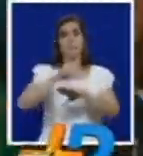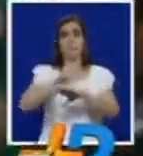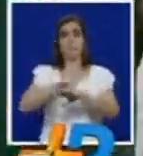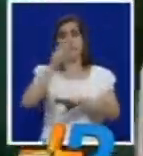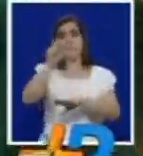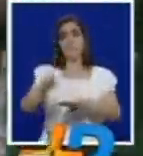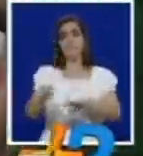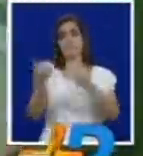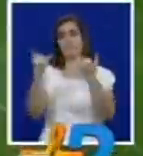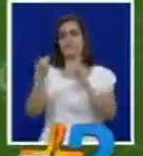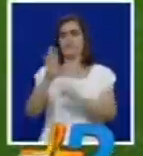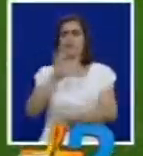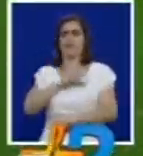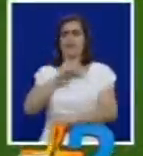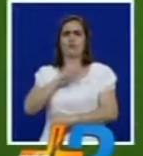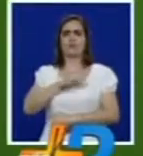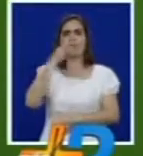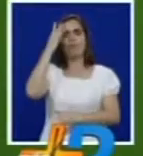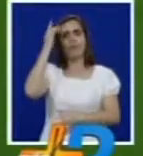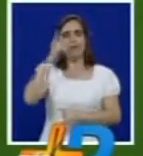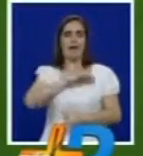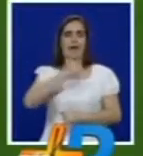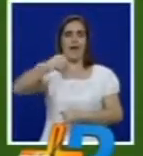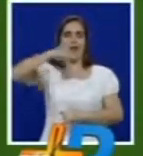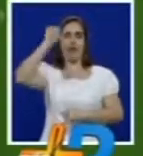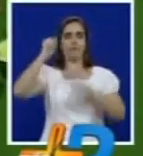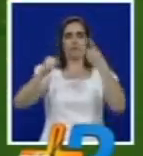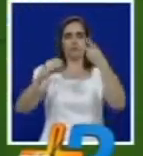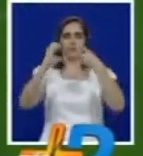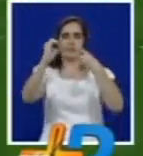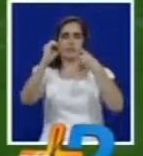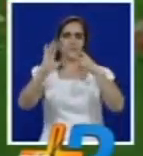partieron a sus casas satisfechos con el resultado 2 por 0 a favor